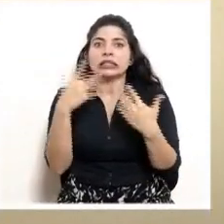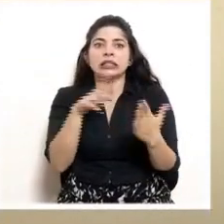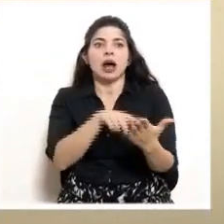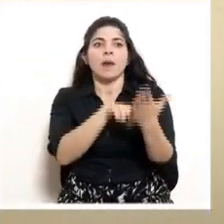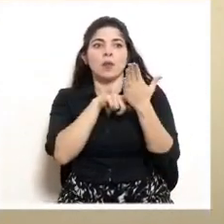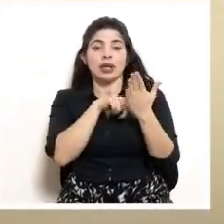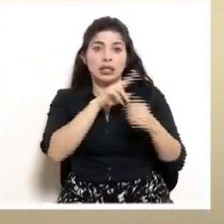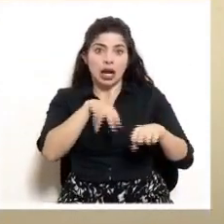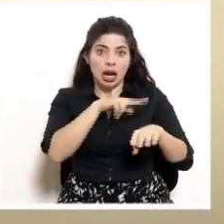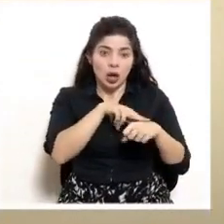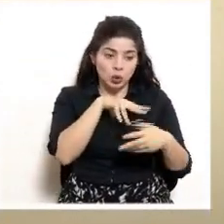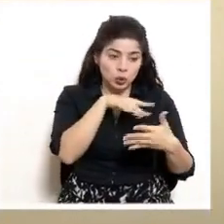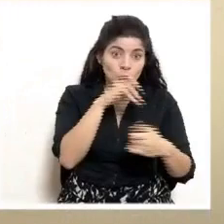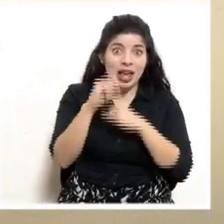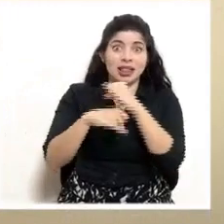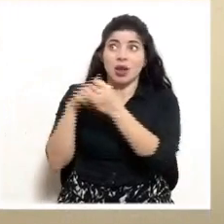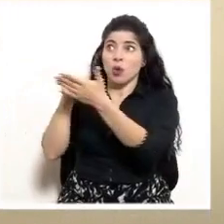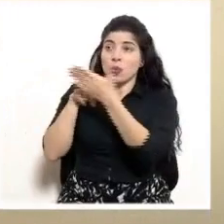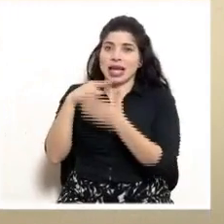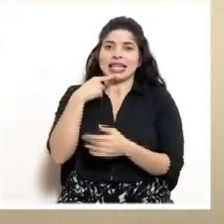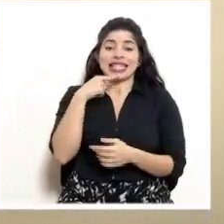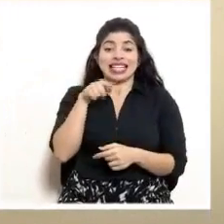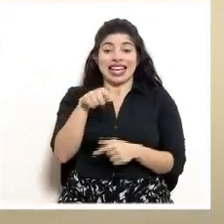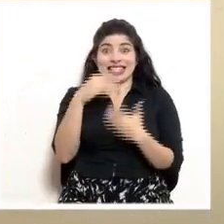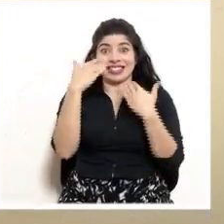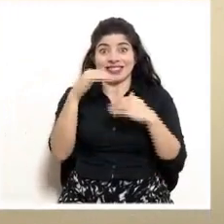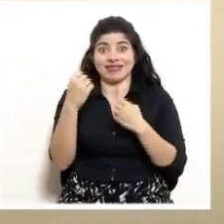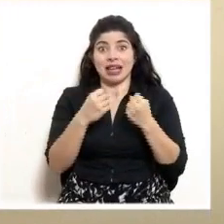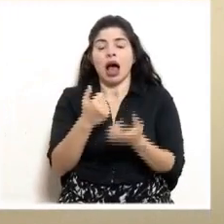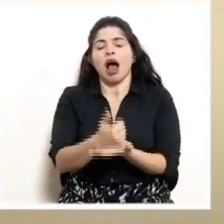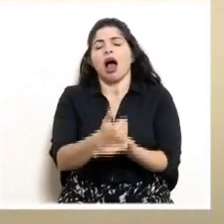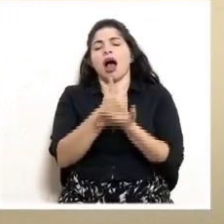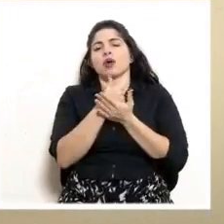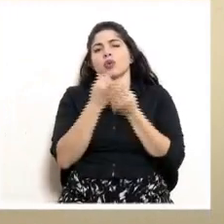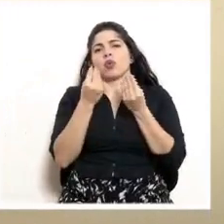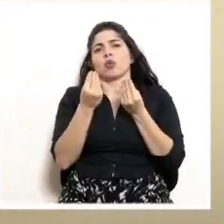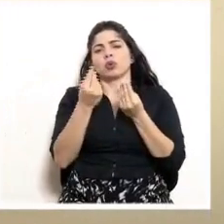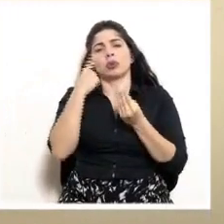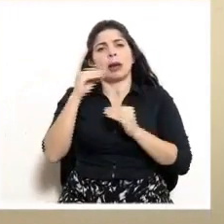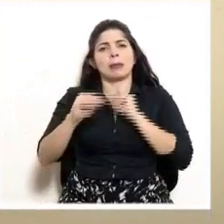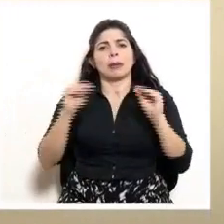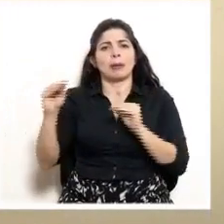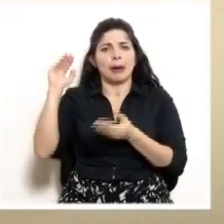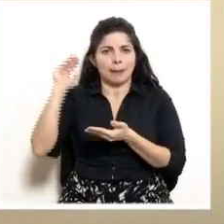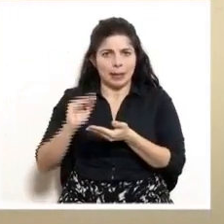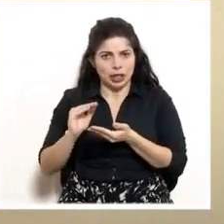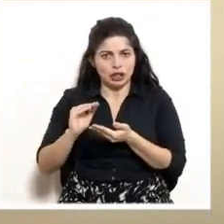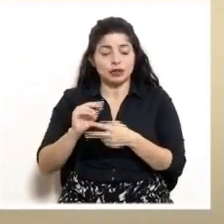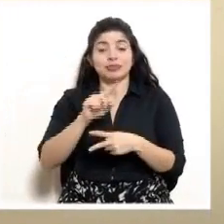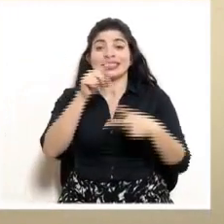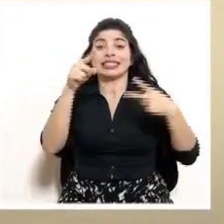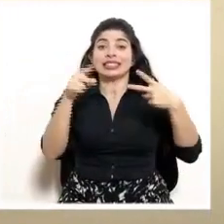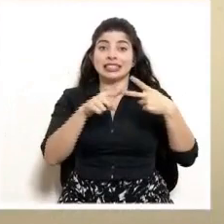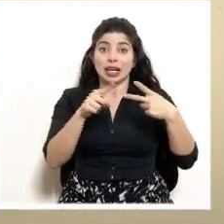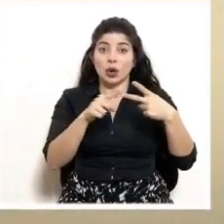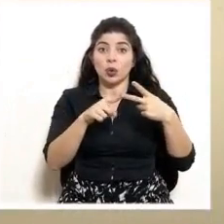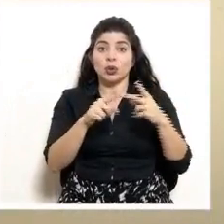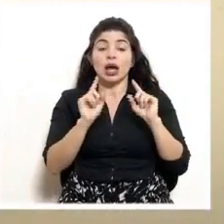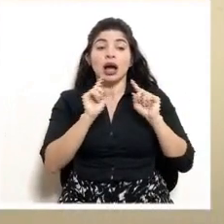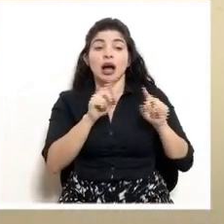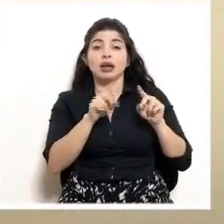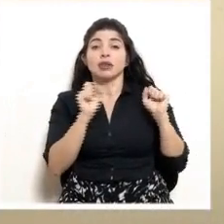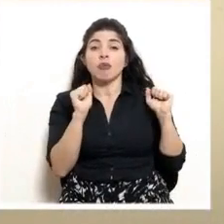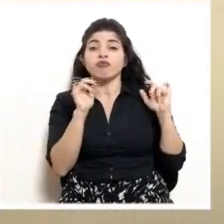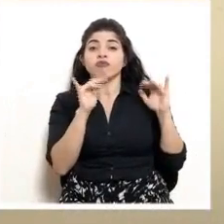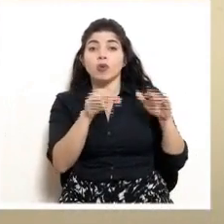internacionales, que es de lo más efectivo que hay para reducir la velocidad del contagio. La segunda medida es la reducción de aforos.